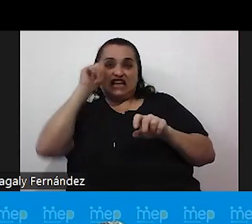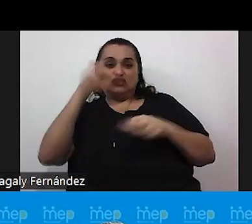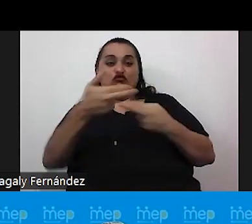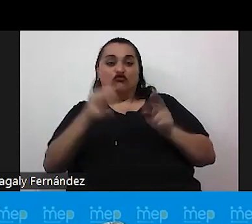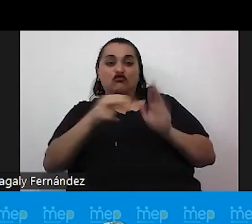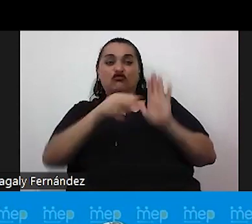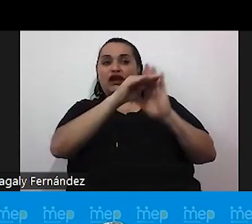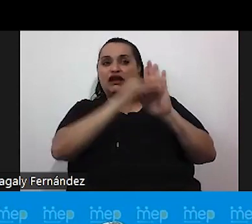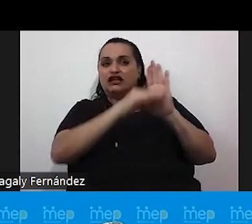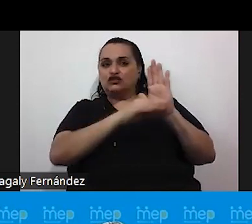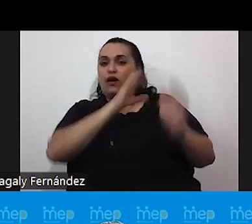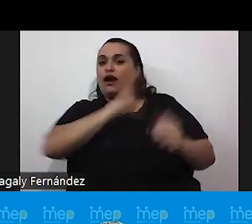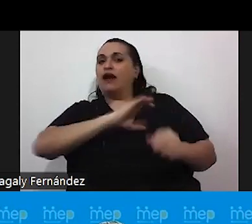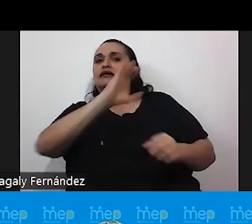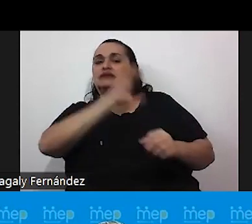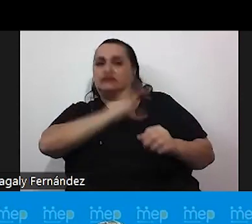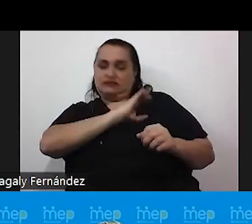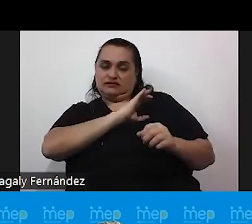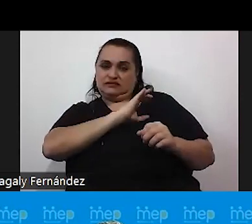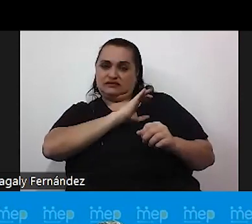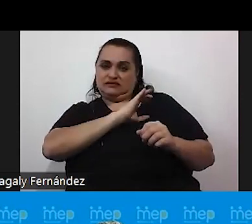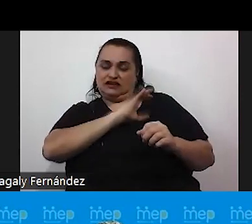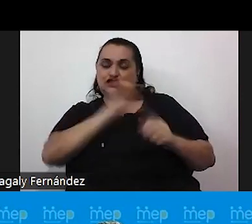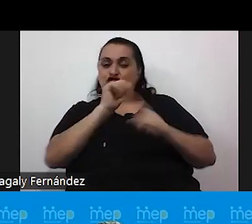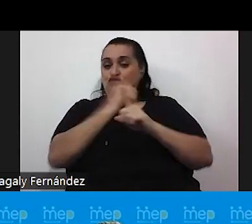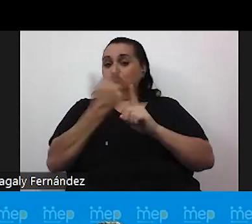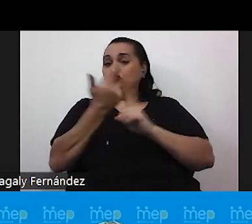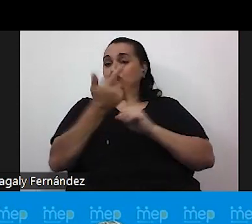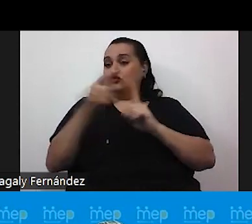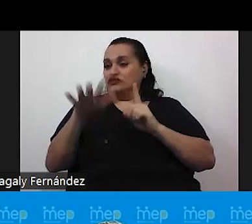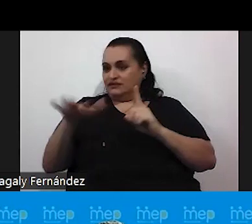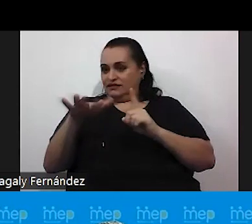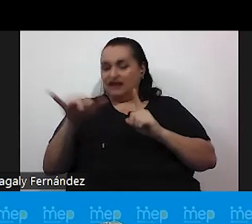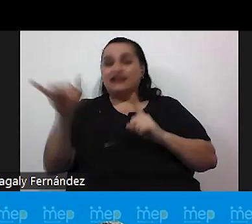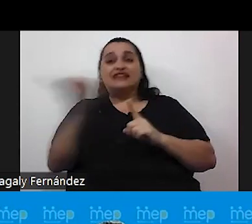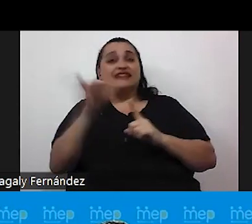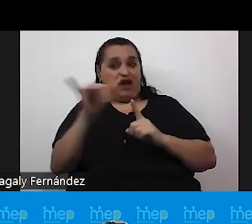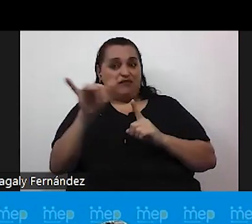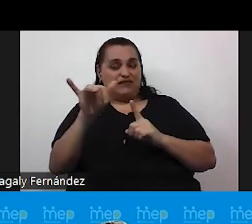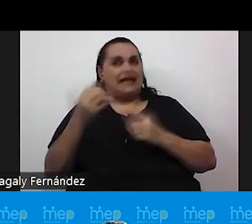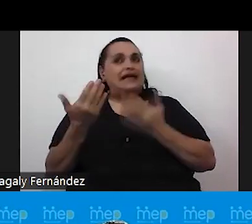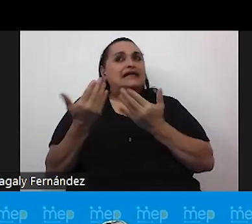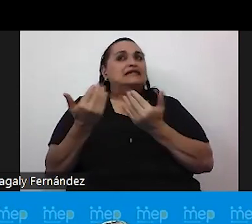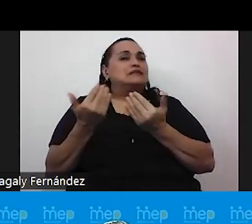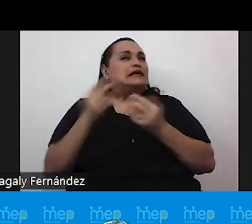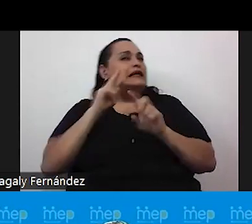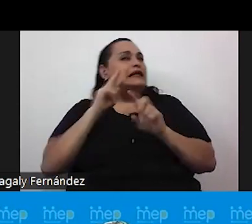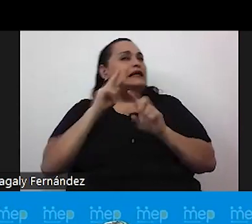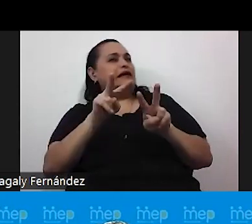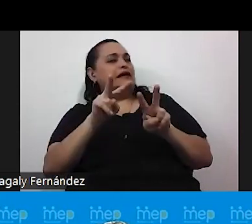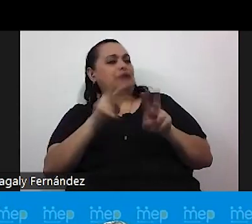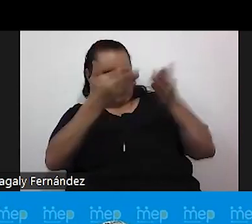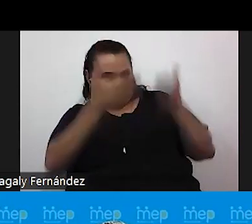muchas de las características sociales y también se pone en expectativas sobre esta